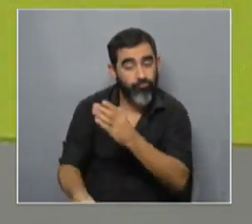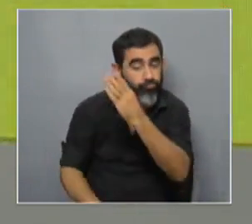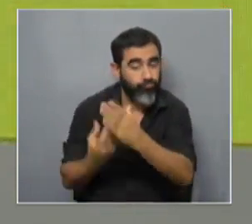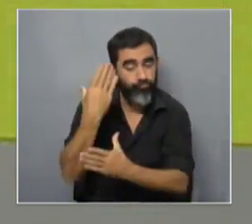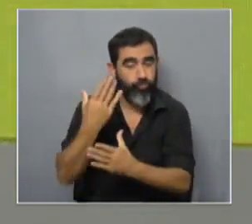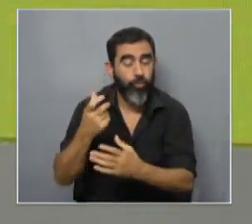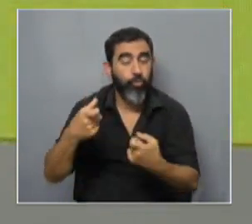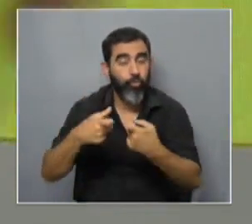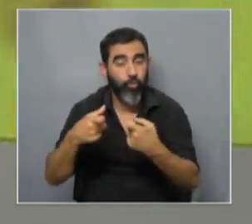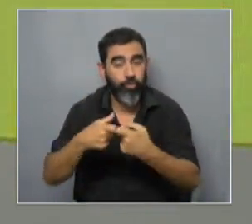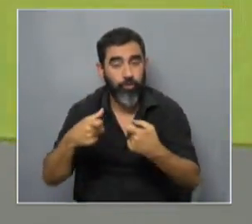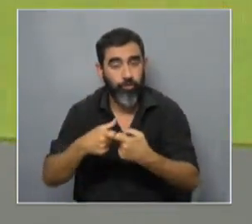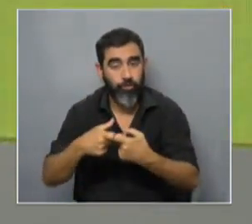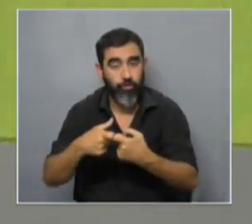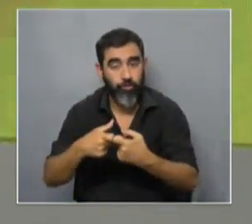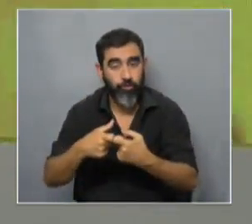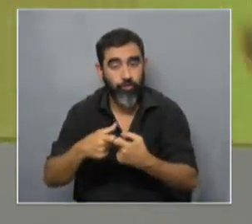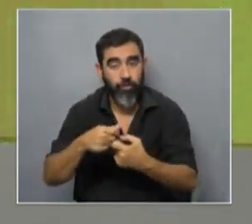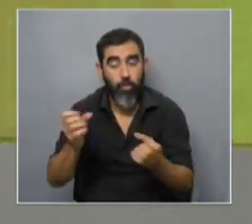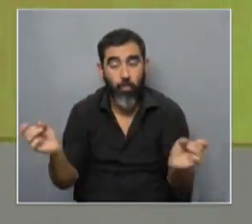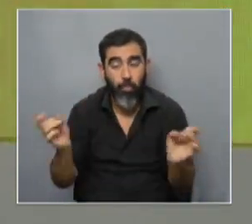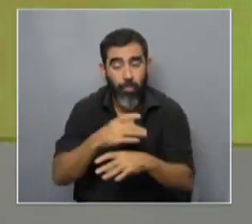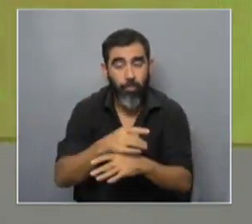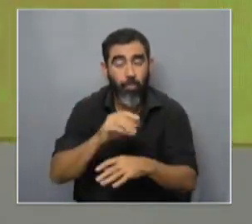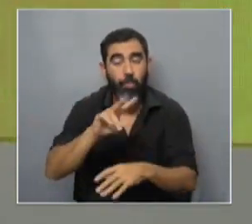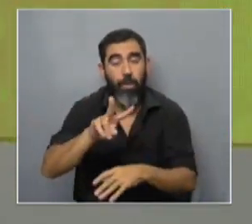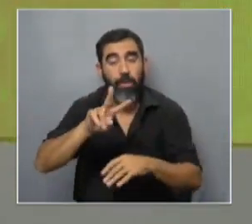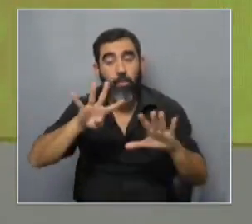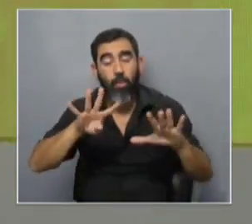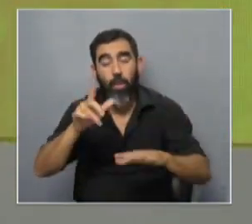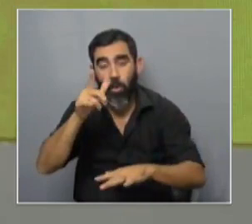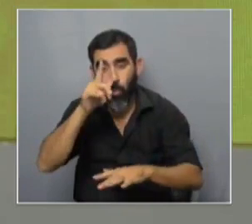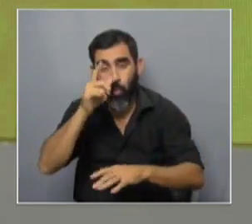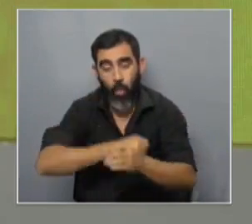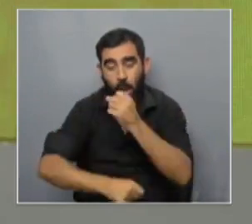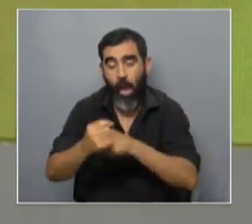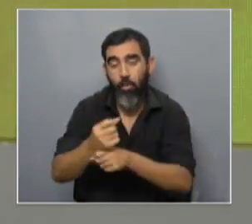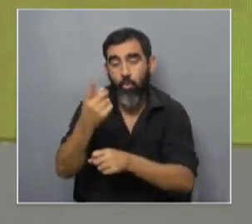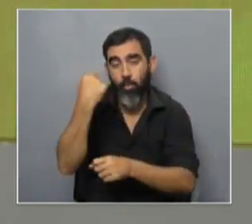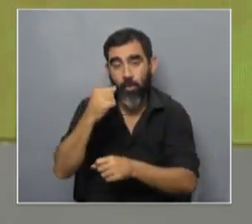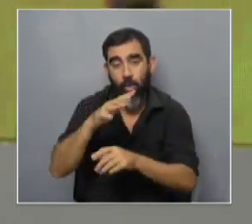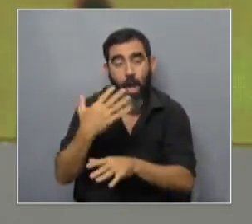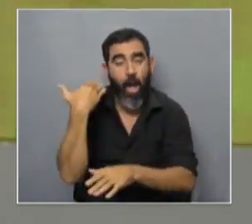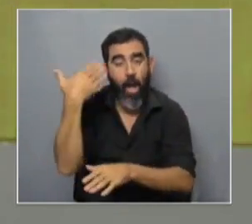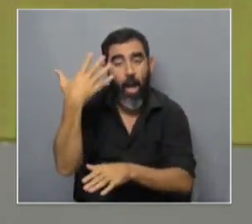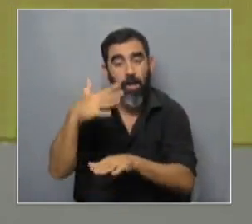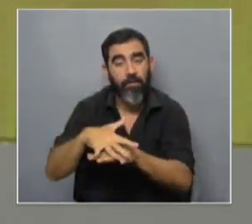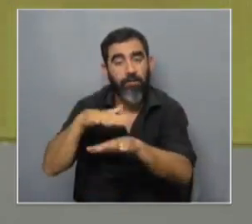de la asociación que finalmente se termina constituyendo el 29 de julio del año pasado en una asamblea también